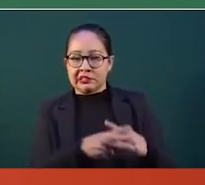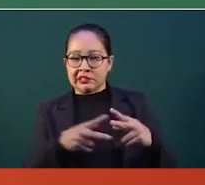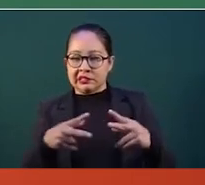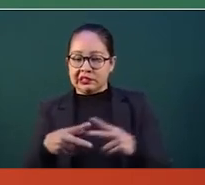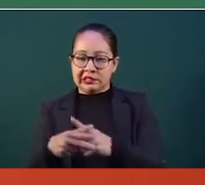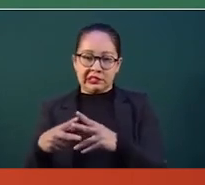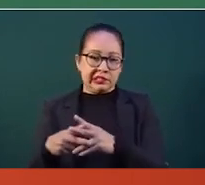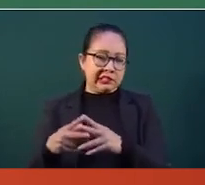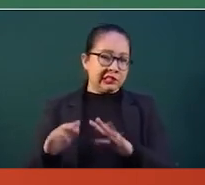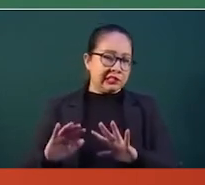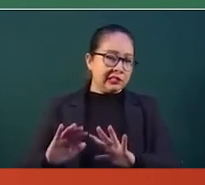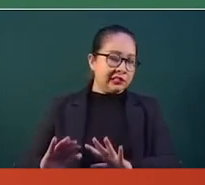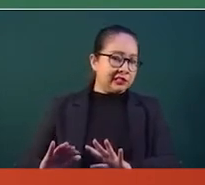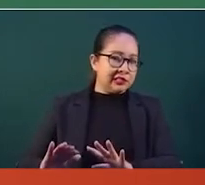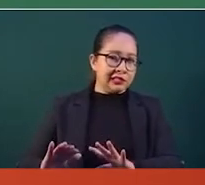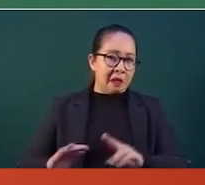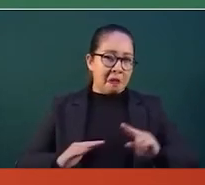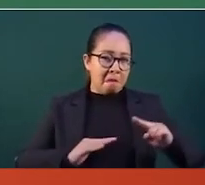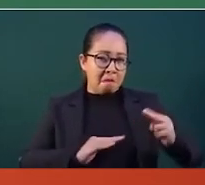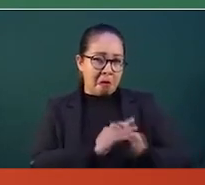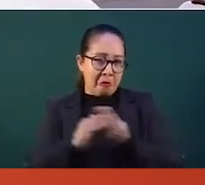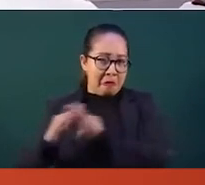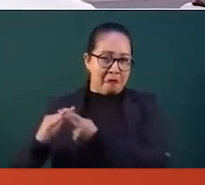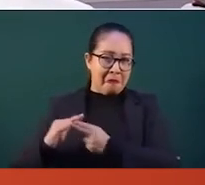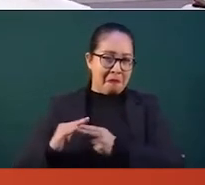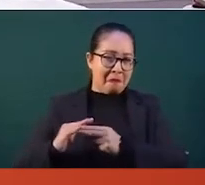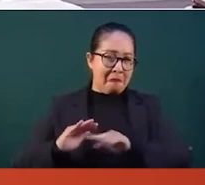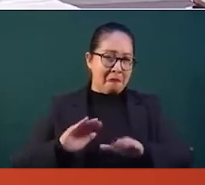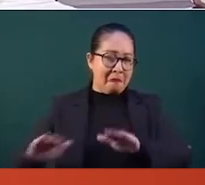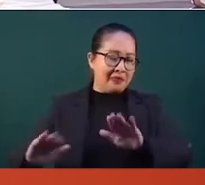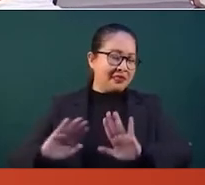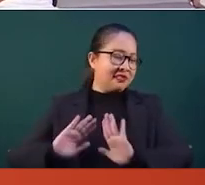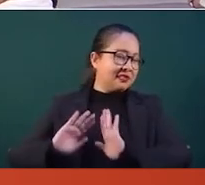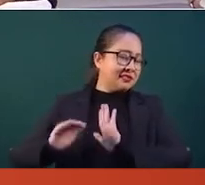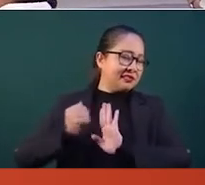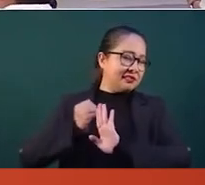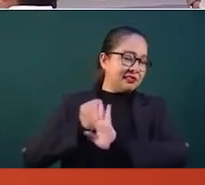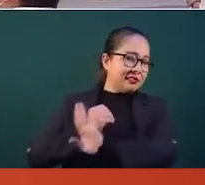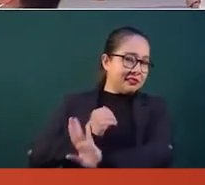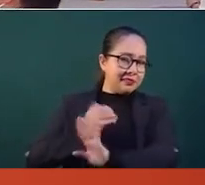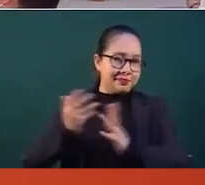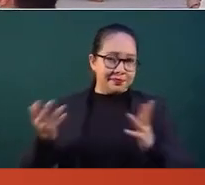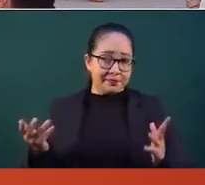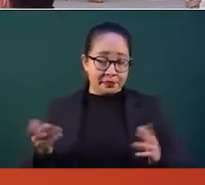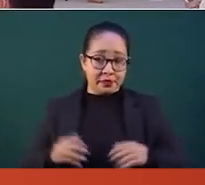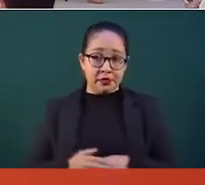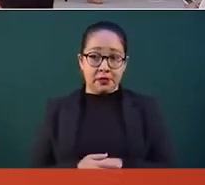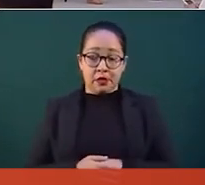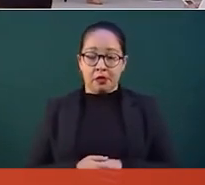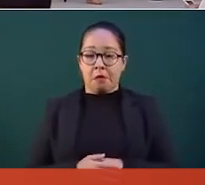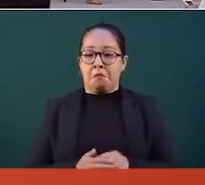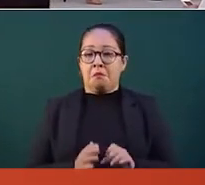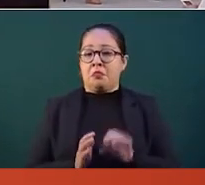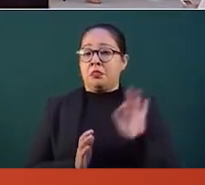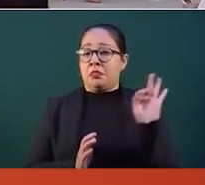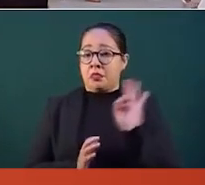De que no haya masacres. De que si hay un enfrentamiento